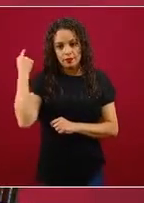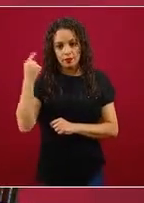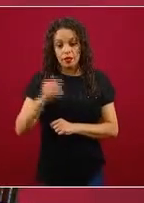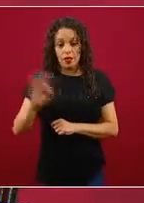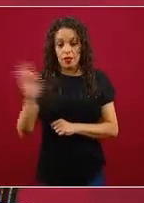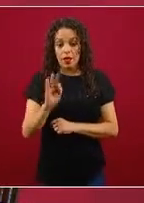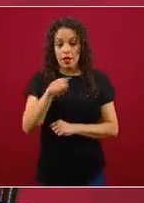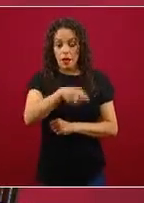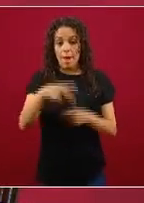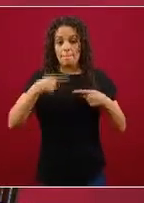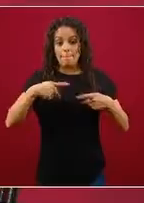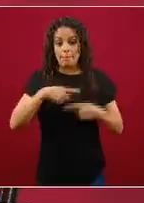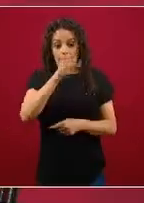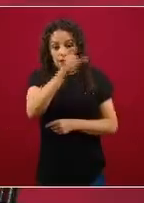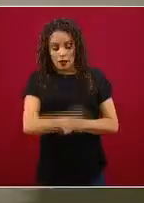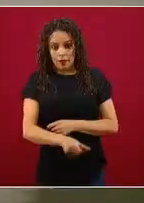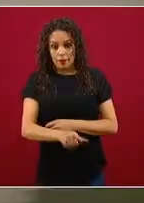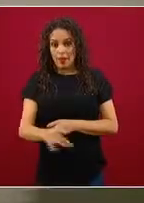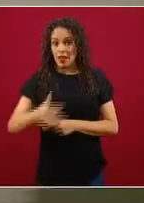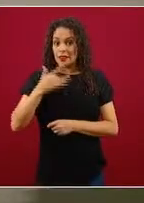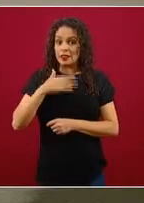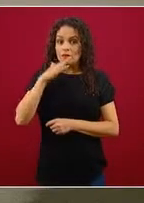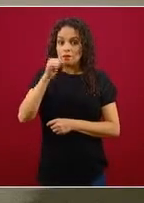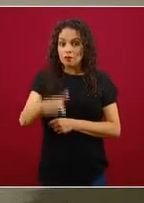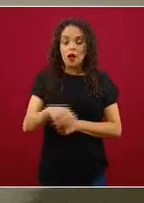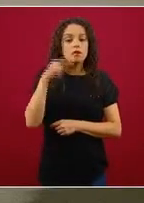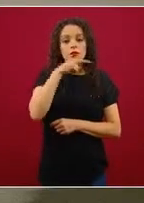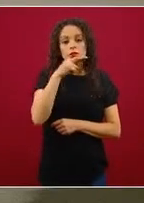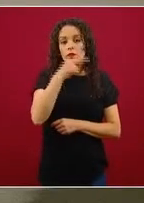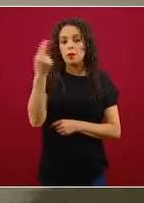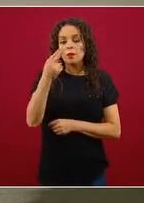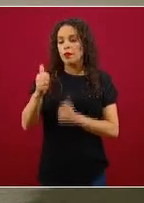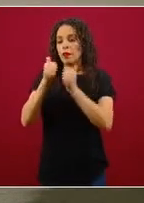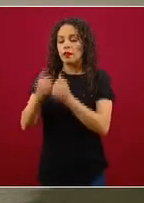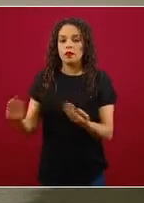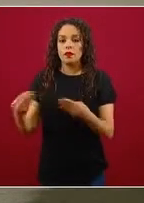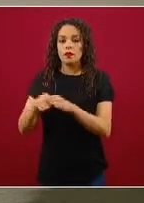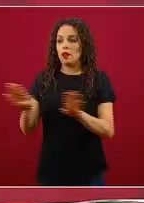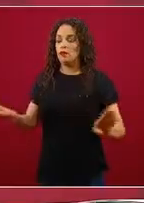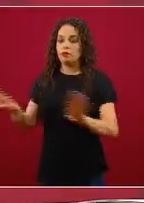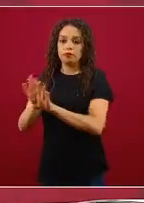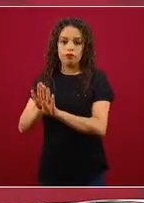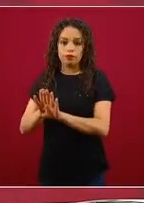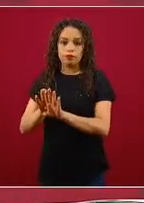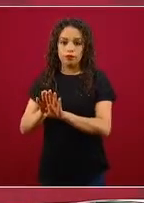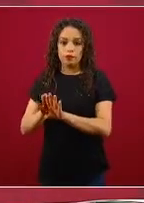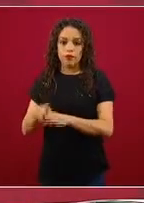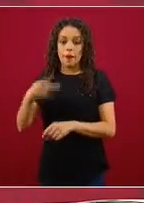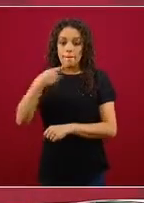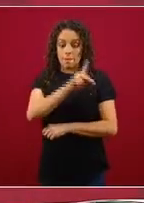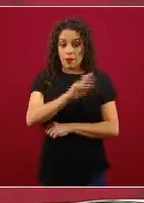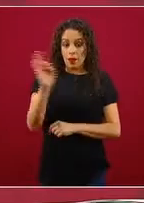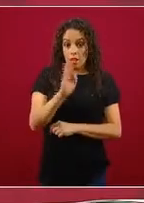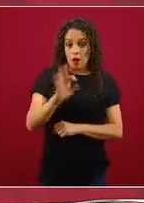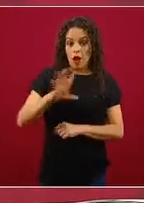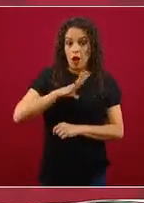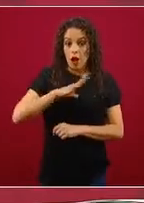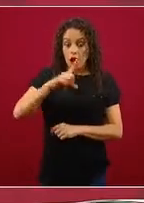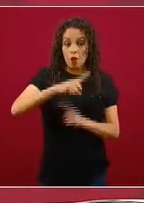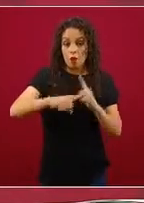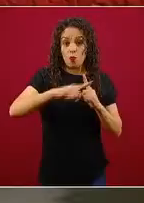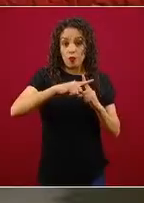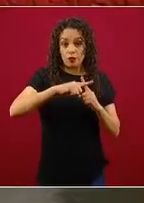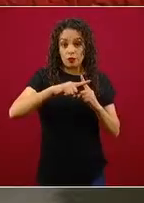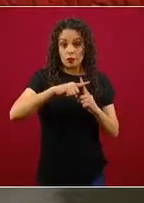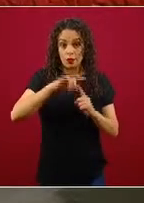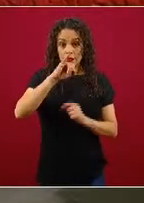el momento en que tiene síntomas debe estar aislada, pero en el momento en que tenemos un resultado positivo, en ese momento avisar a sus contactos que